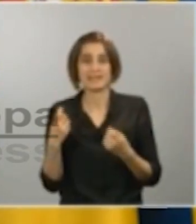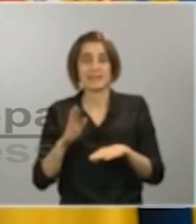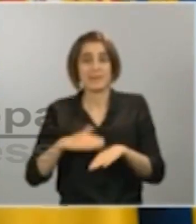sanciones.